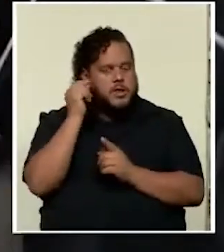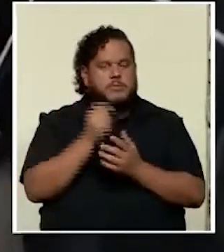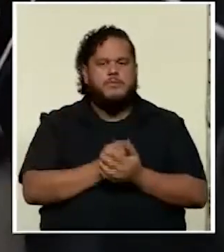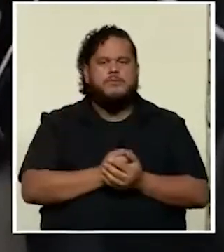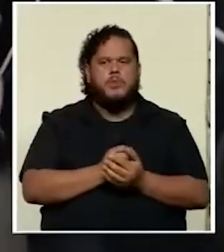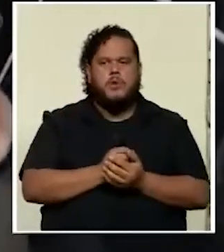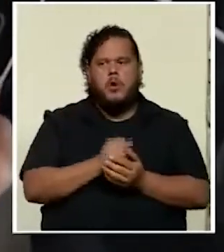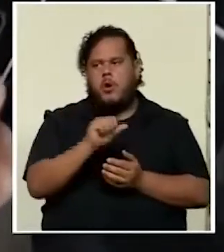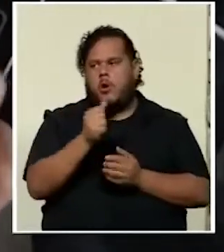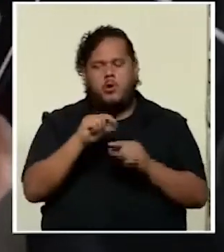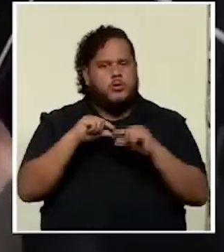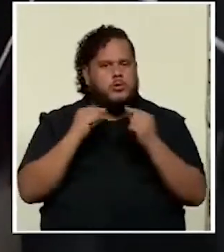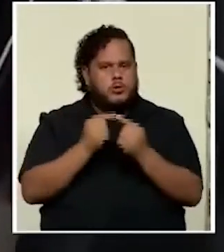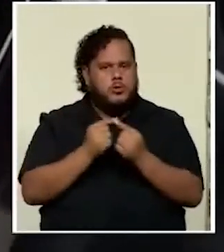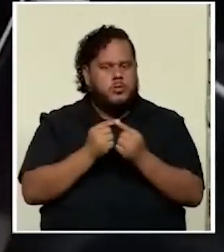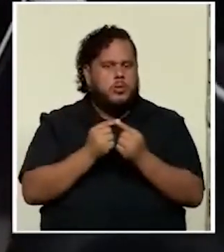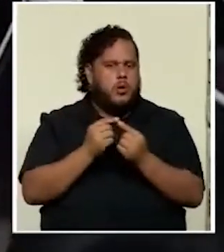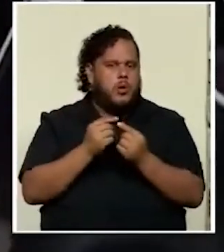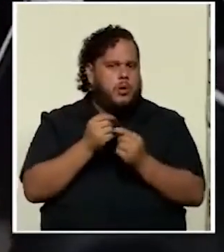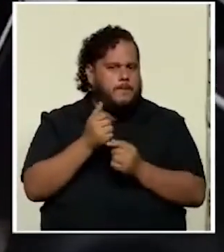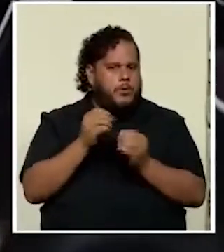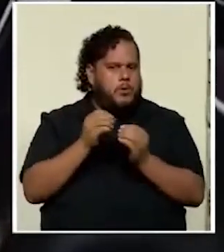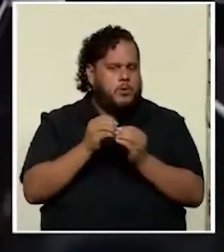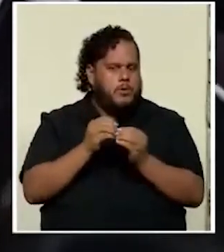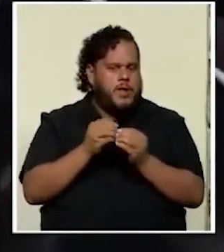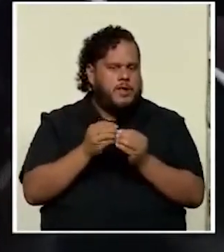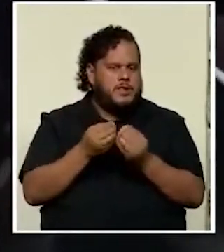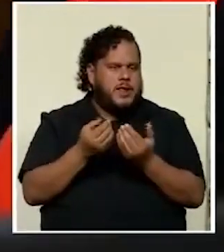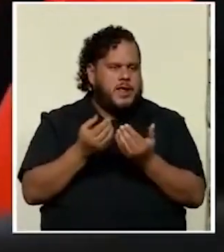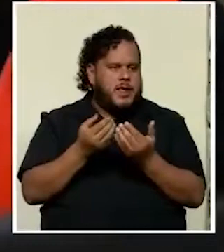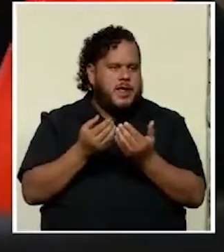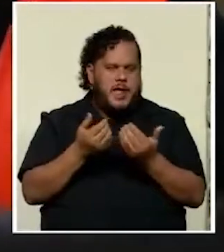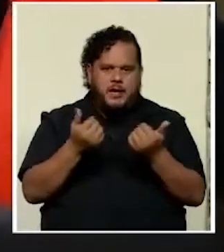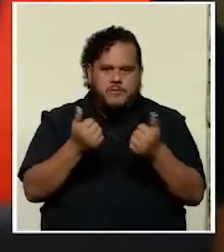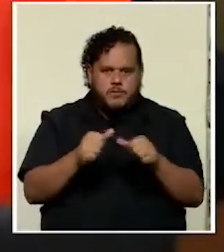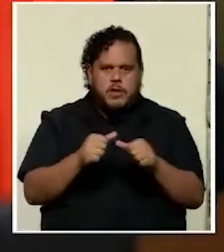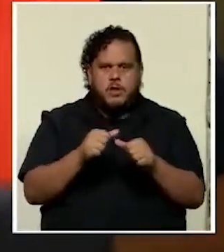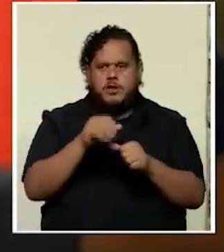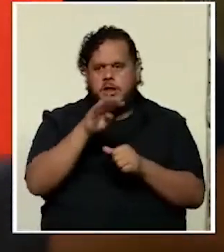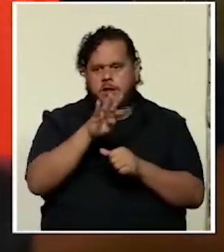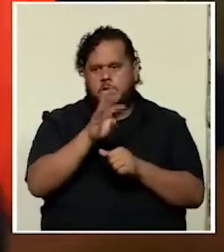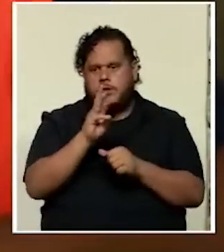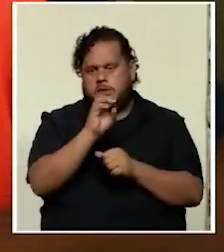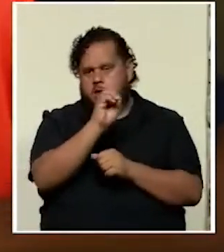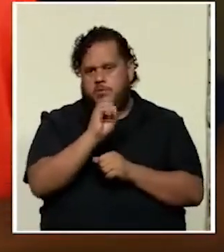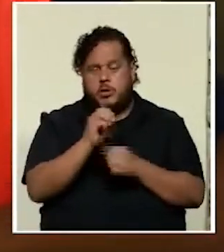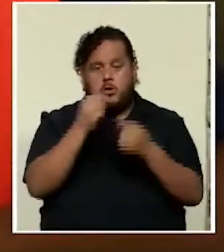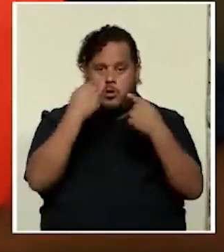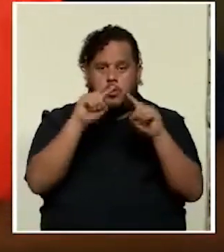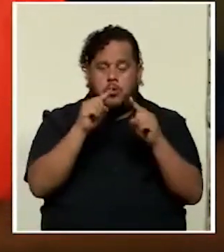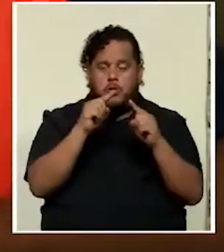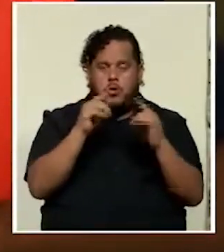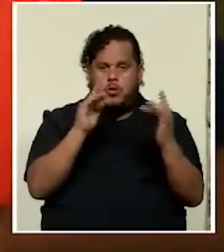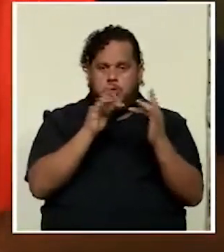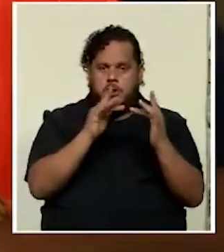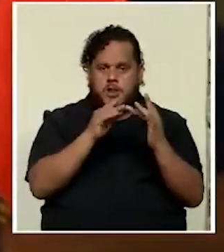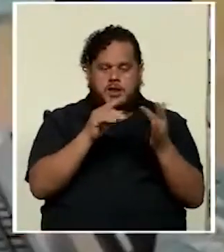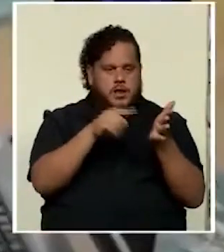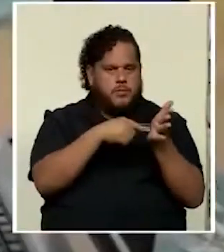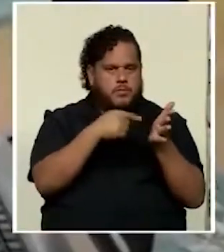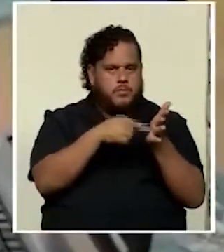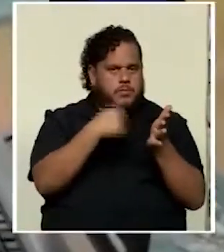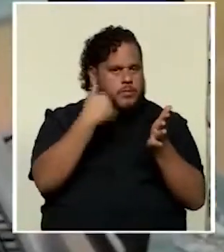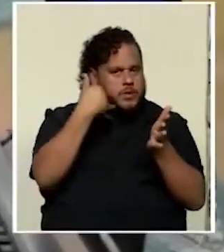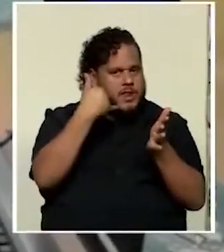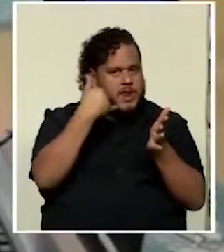Otro grupo, un poco más afortunado del 46%, logró conectarse por teléfono y un